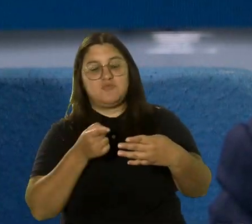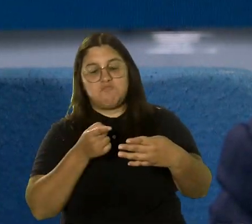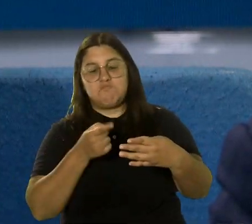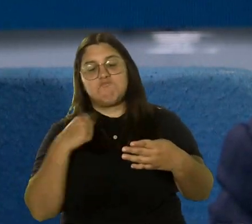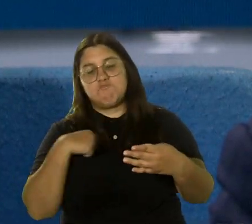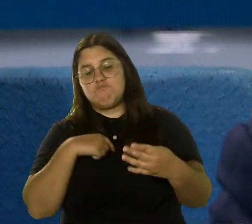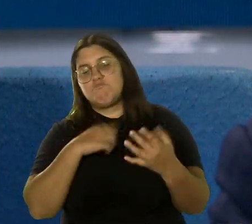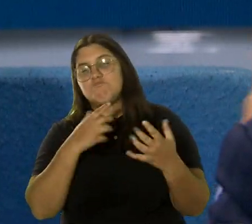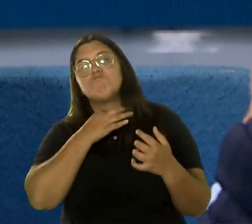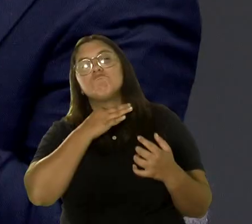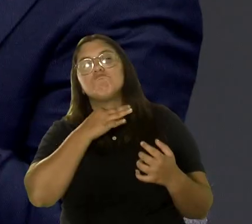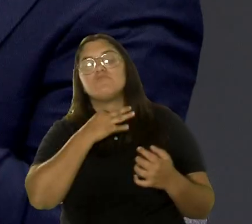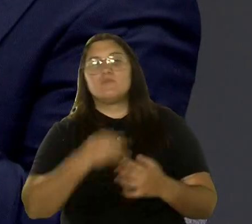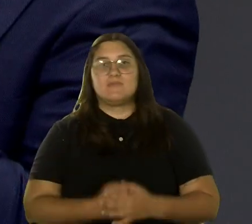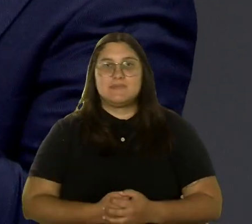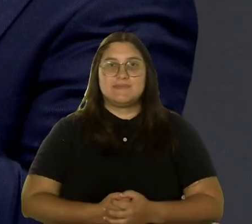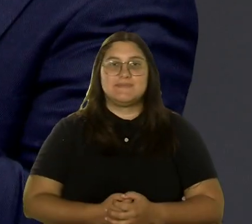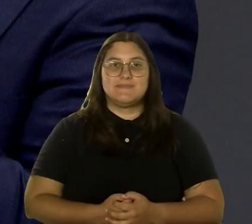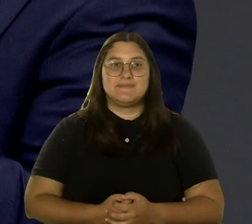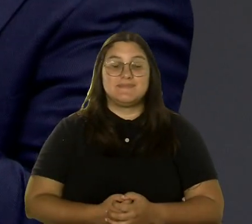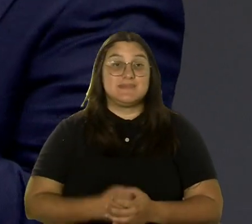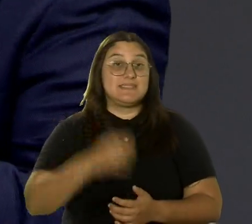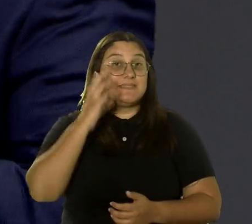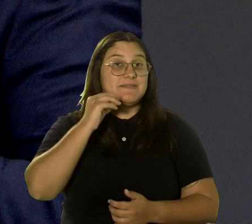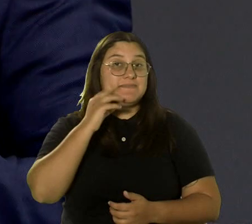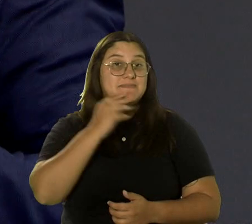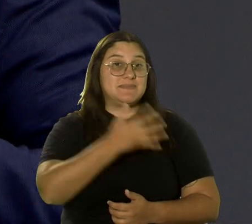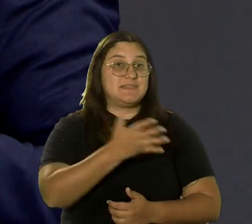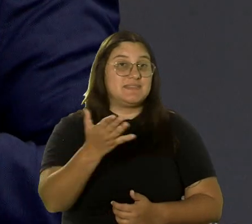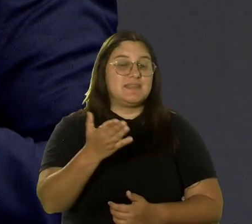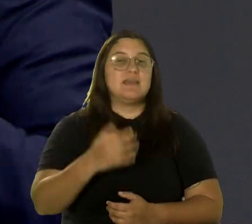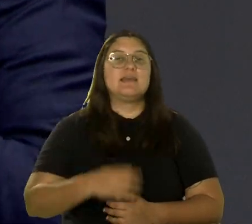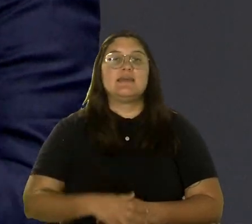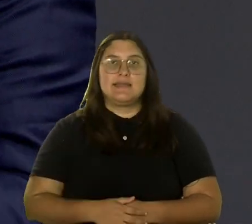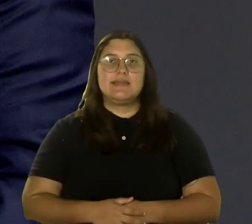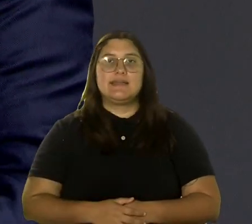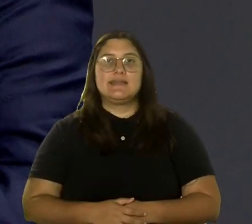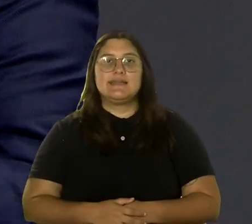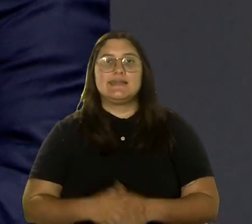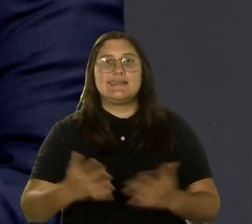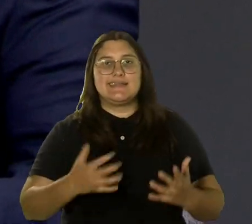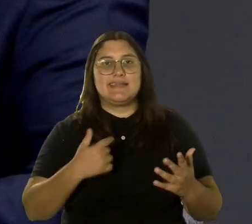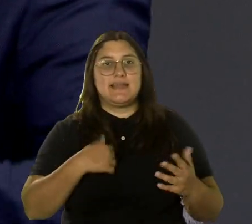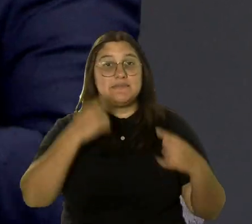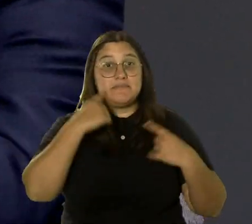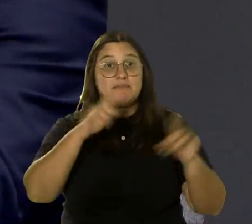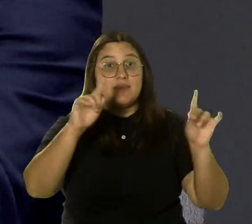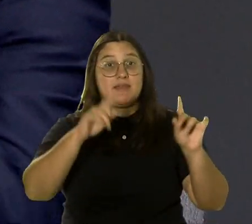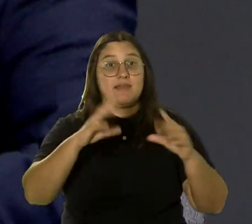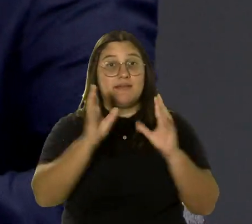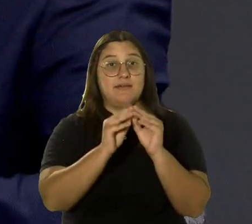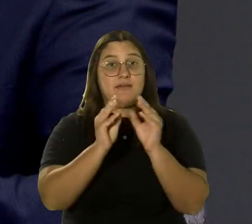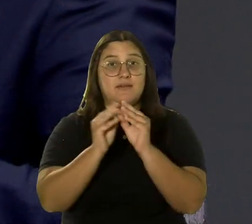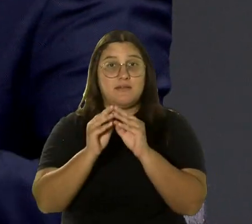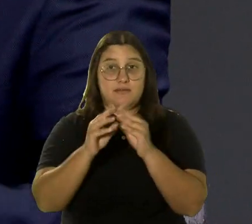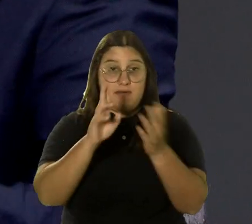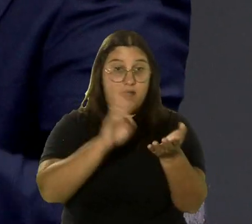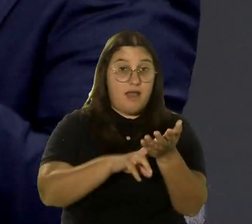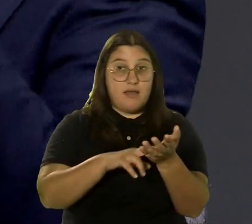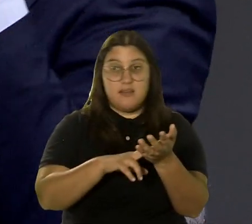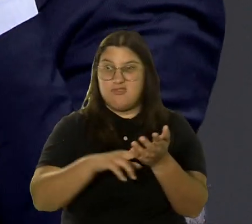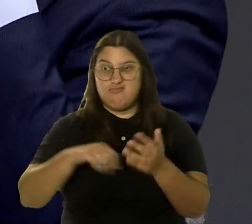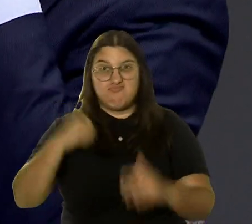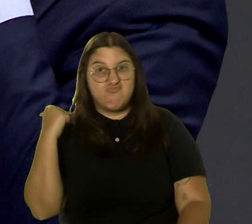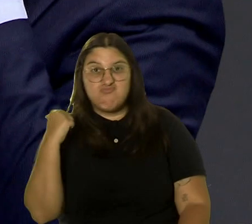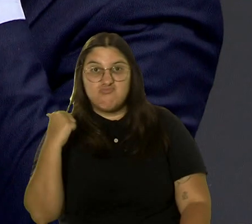buscando. ¿La experiencia que le dice a ustedes desde el punto de vista de lo que se logra en esa reunión? ¿Se firma, no se firma, se logra